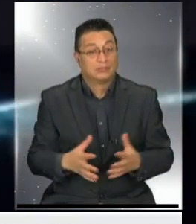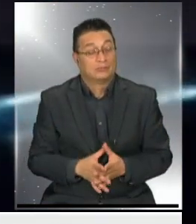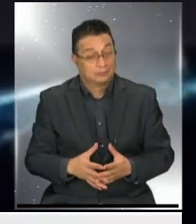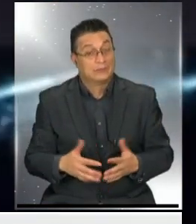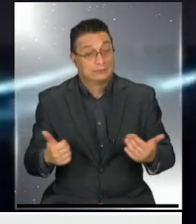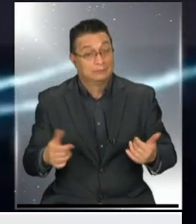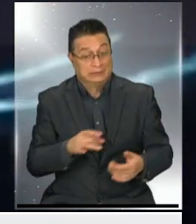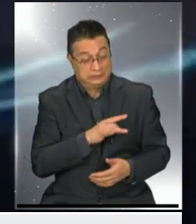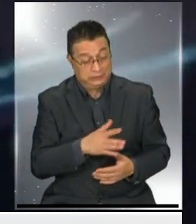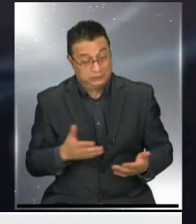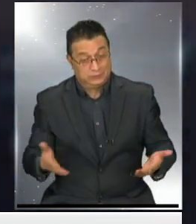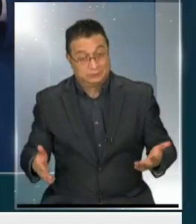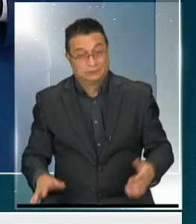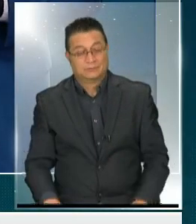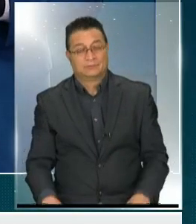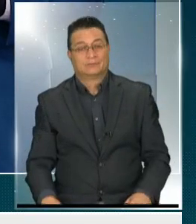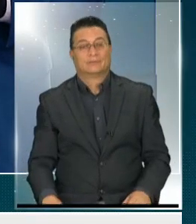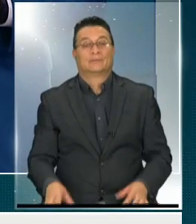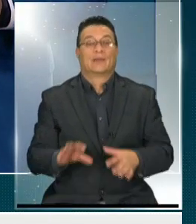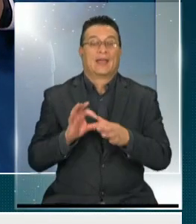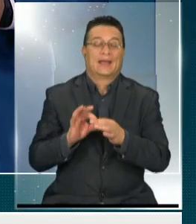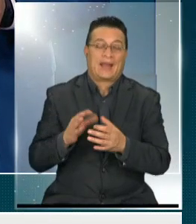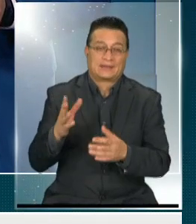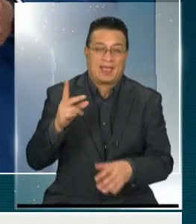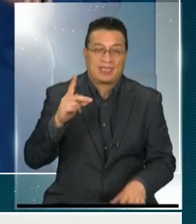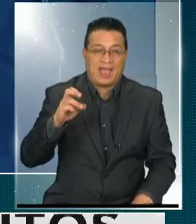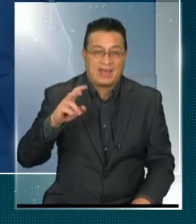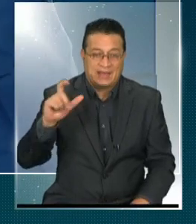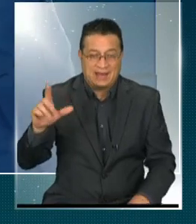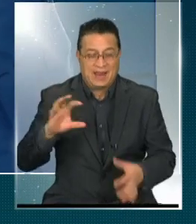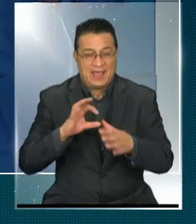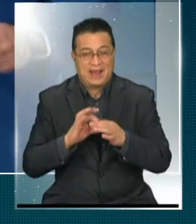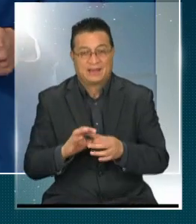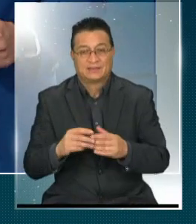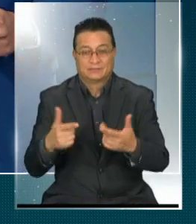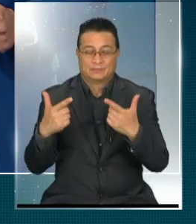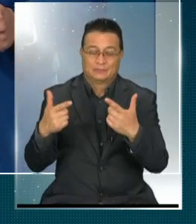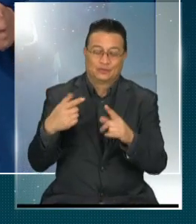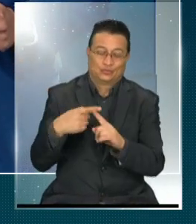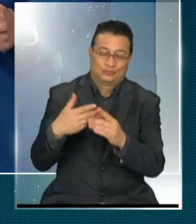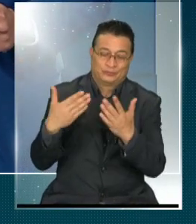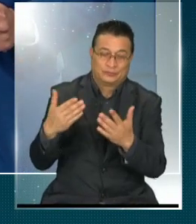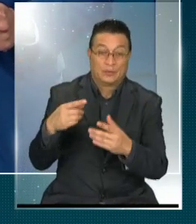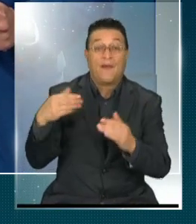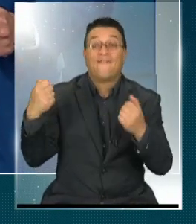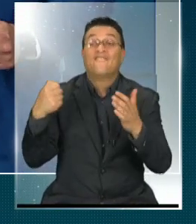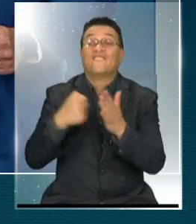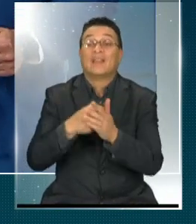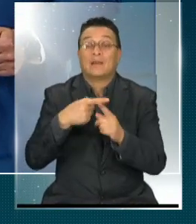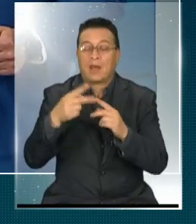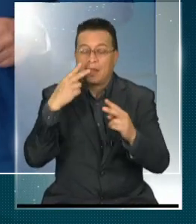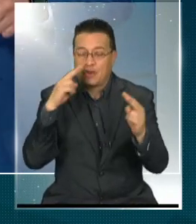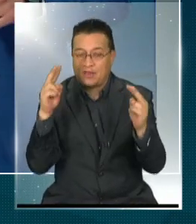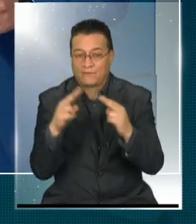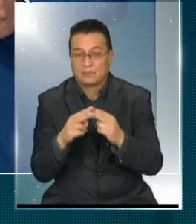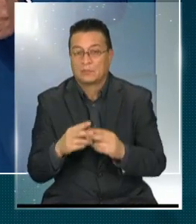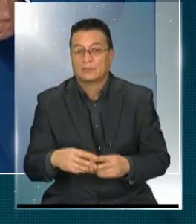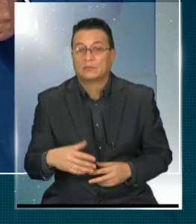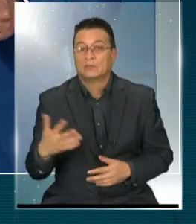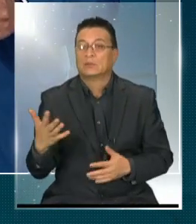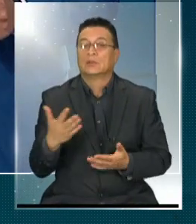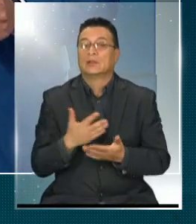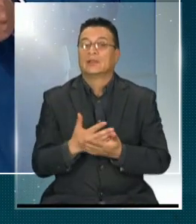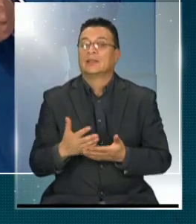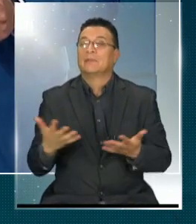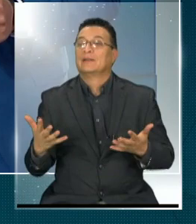Chile. Gracias, Daniel. Sí, querido Daniel. Éxito. Bueno, el fin de semana nos seguimos viendo. Así es. ¿Por qué? ¿Qué pasa el fin de